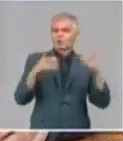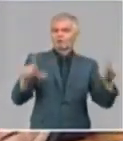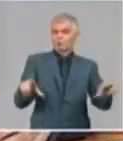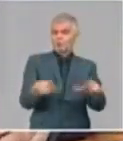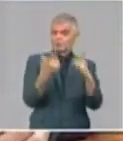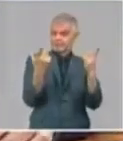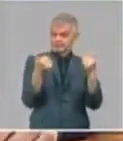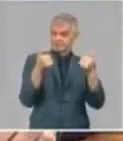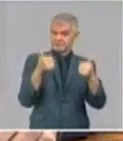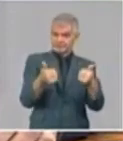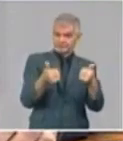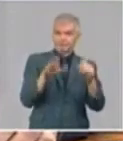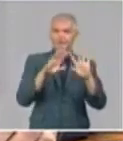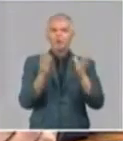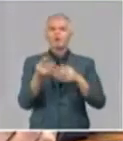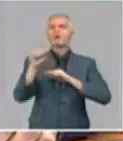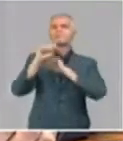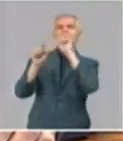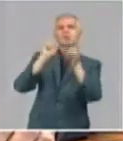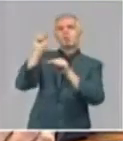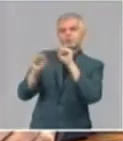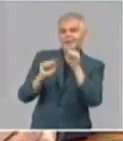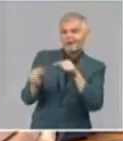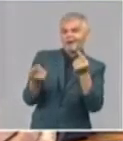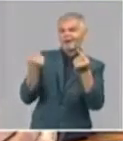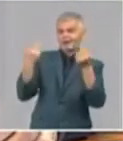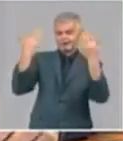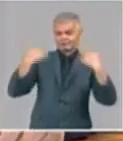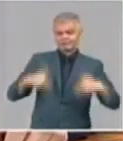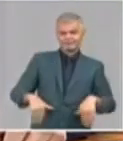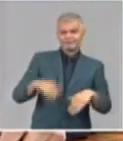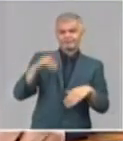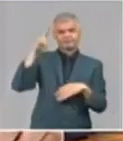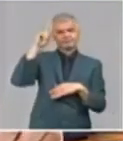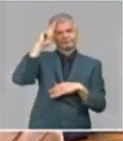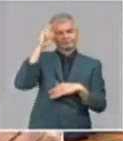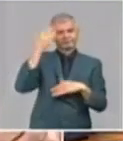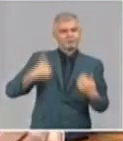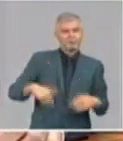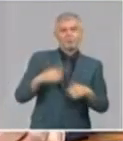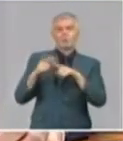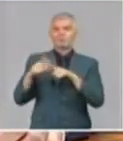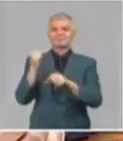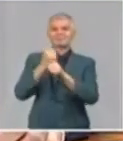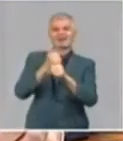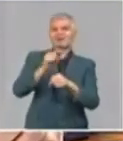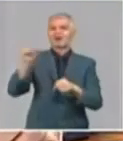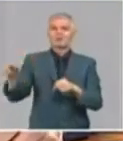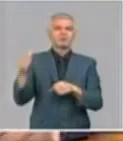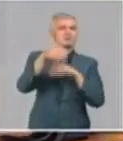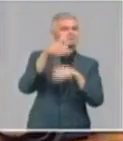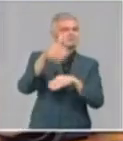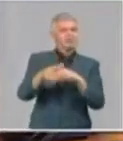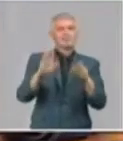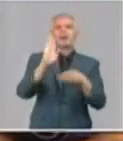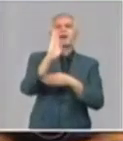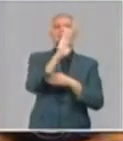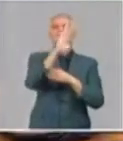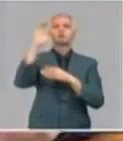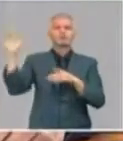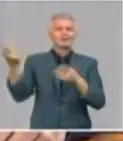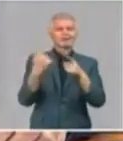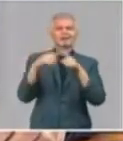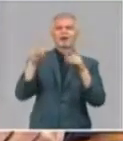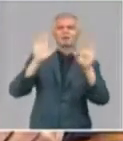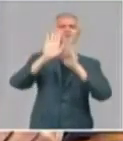Salud relacionadas con el pesquisaje de estudiantes, trabajadores y de la población que asistía a servicios culturales en bibliotecas, museos, entre